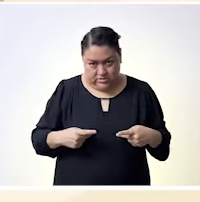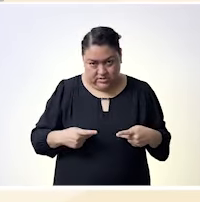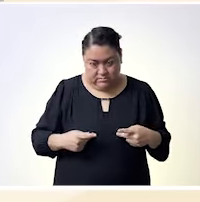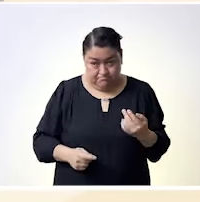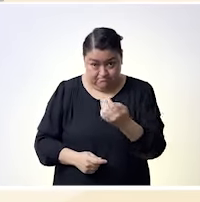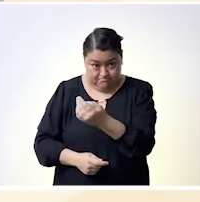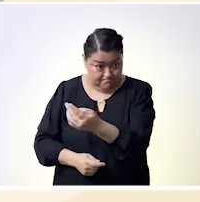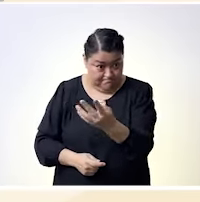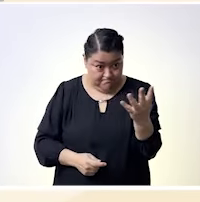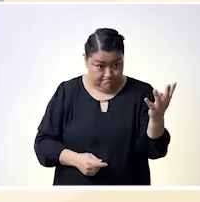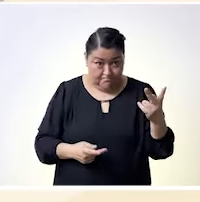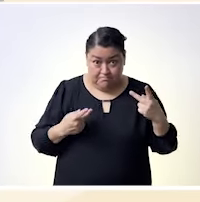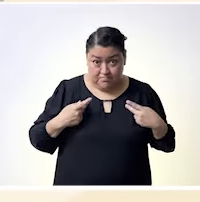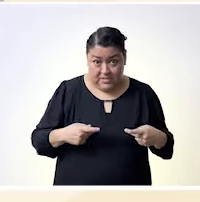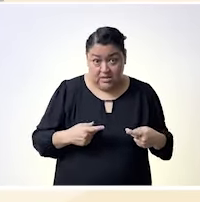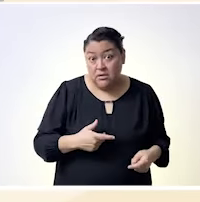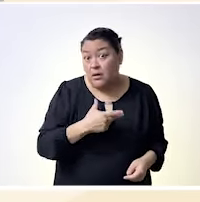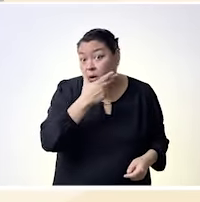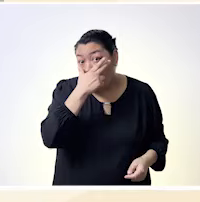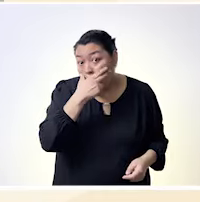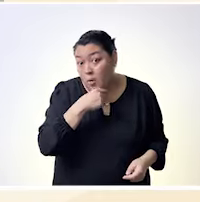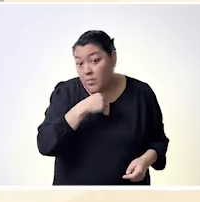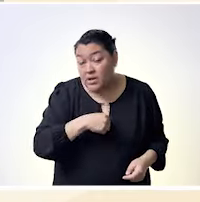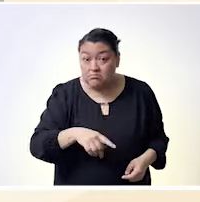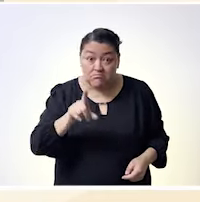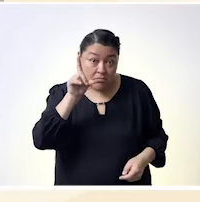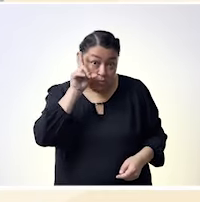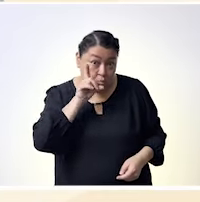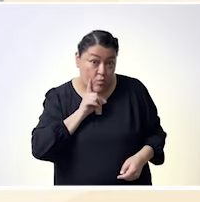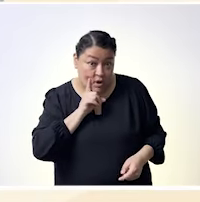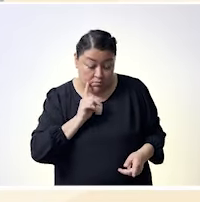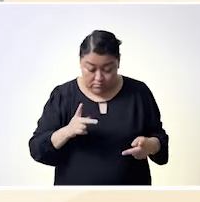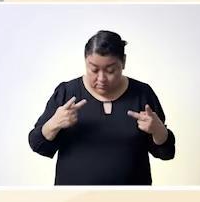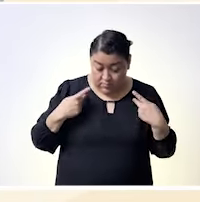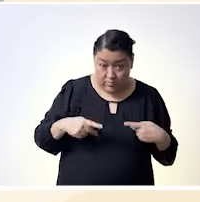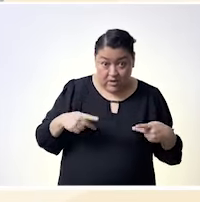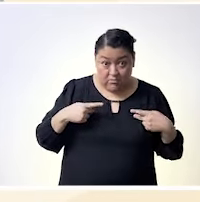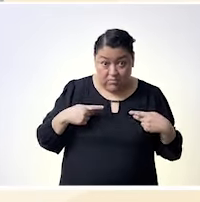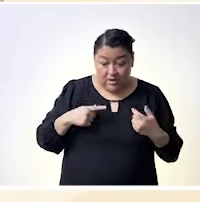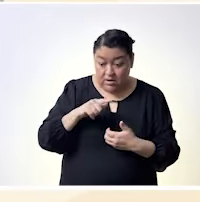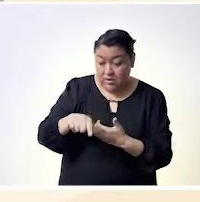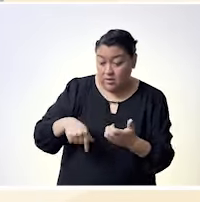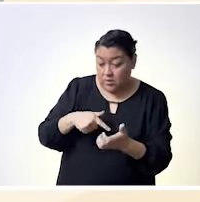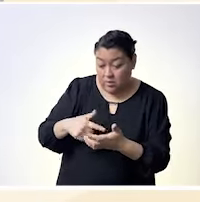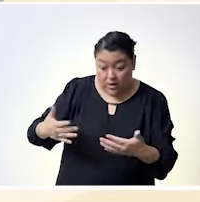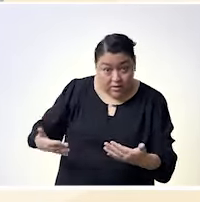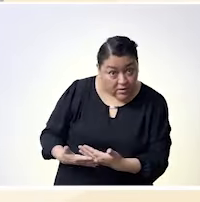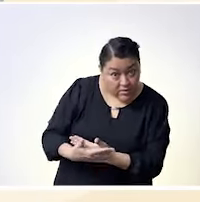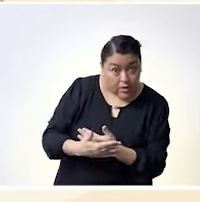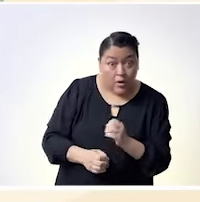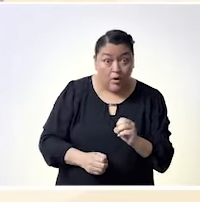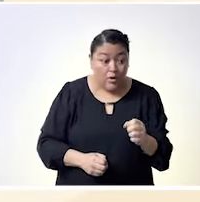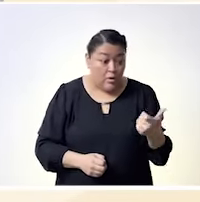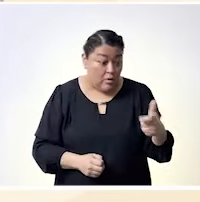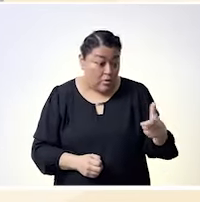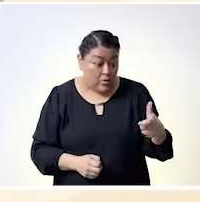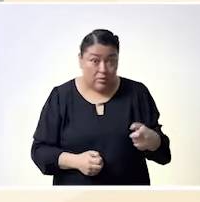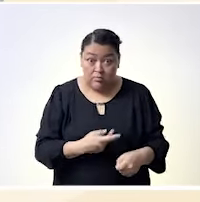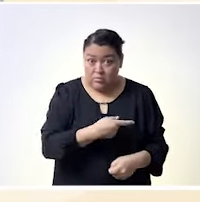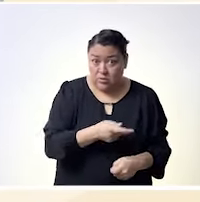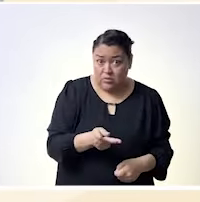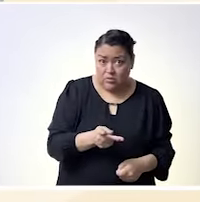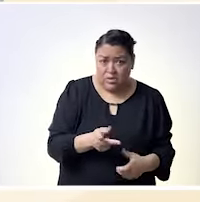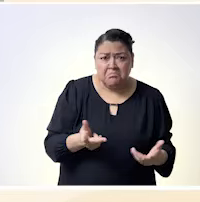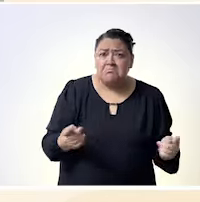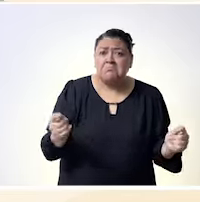con las del centro y del norte ¿no? en el sentido de ya lo decías el color de piel o sea como